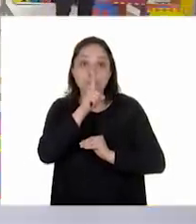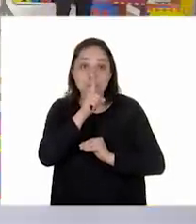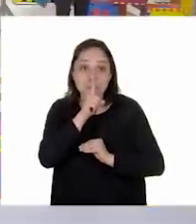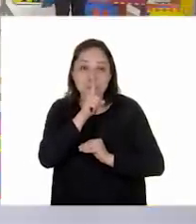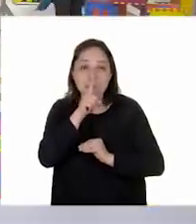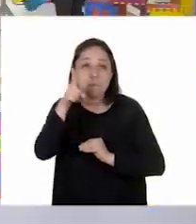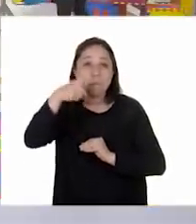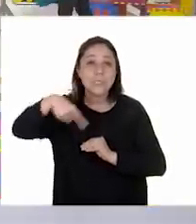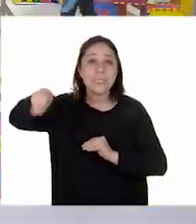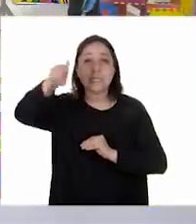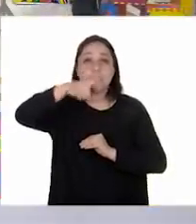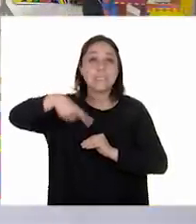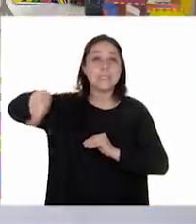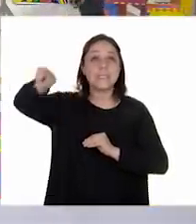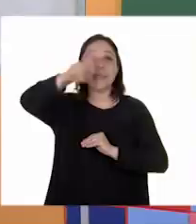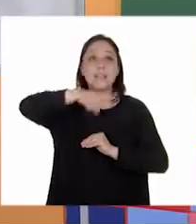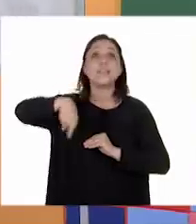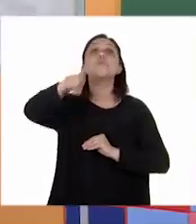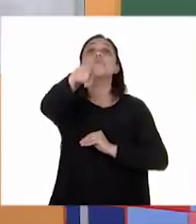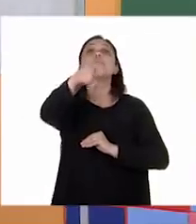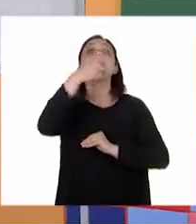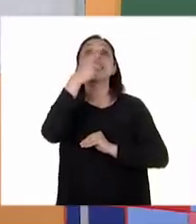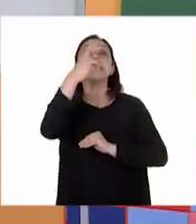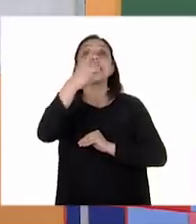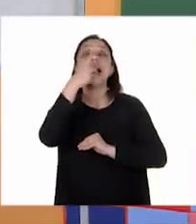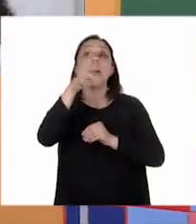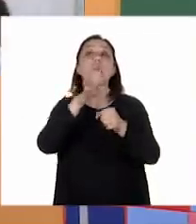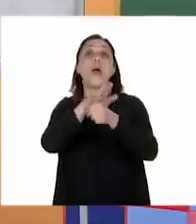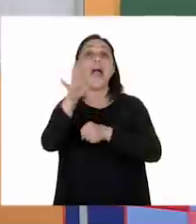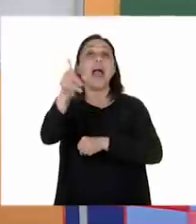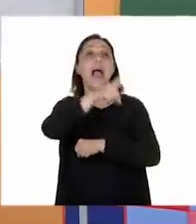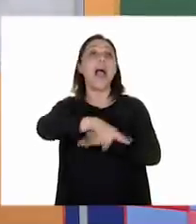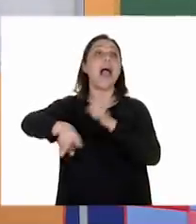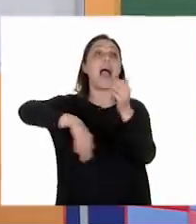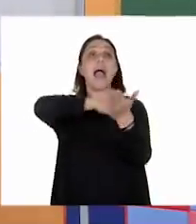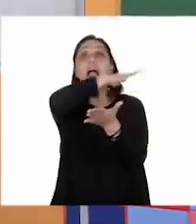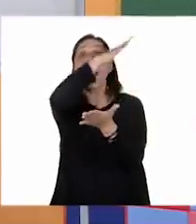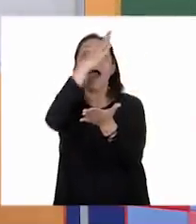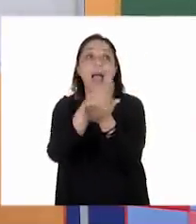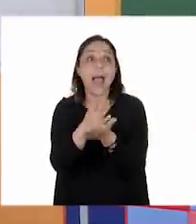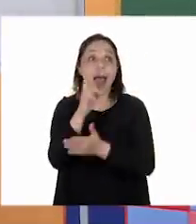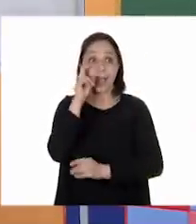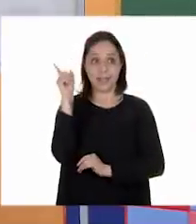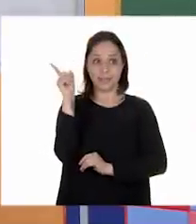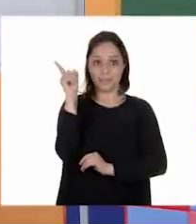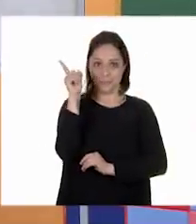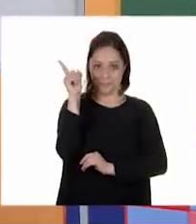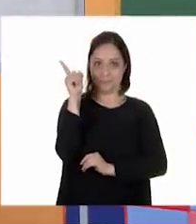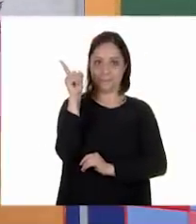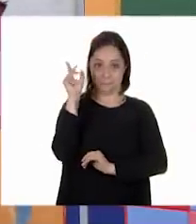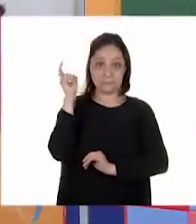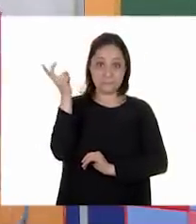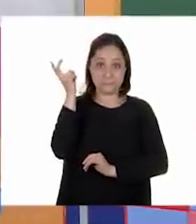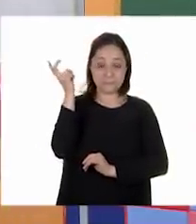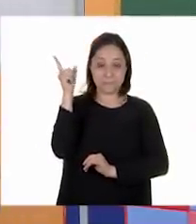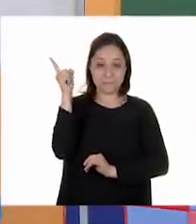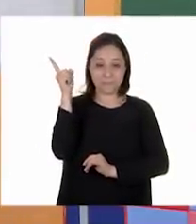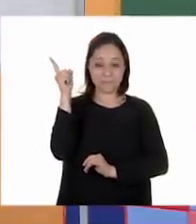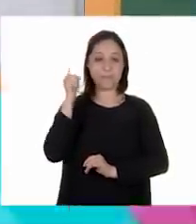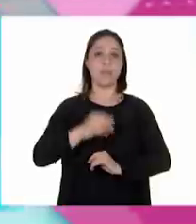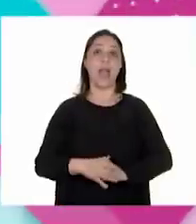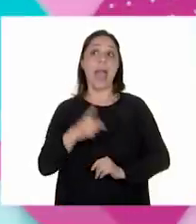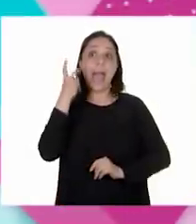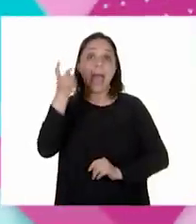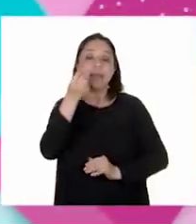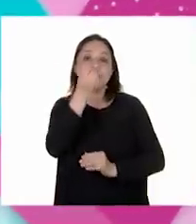platillo va a ser, a ver cuál, ustedes digan, niños, díganme alto, alto, alto. Excelente. Muy bien, ya lo seleccionamos.